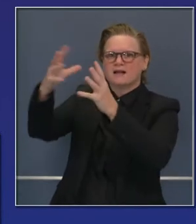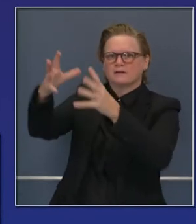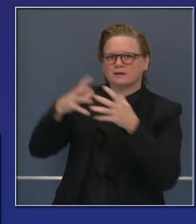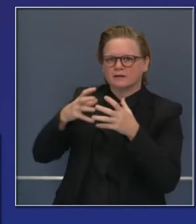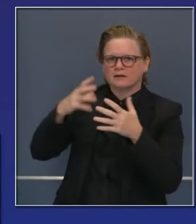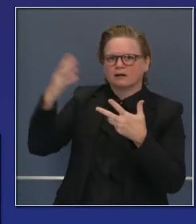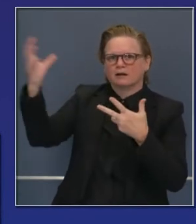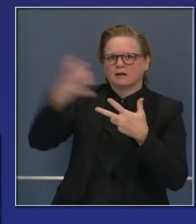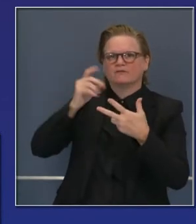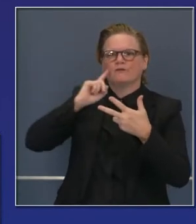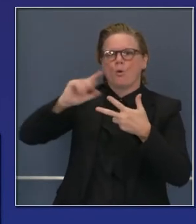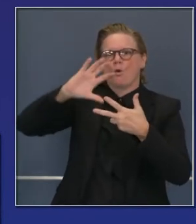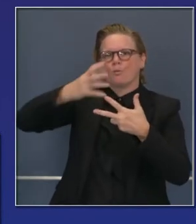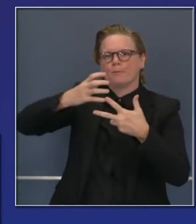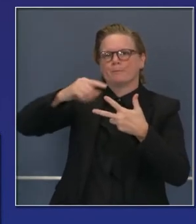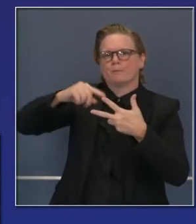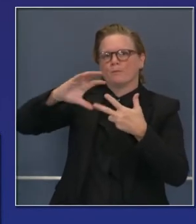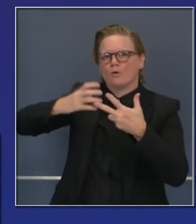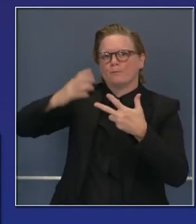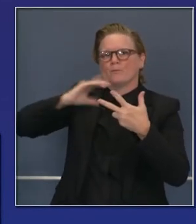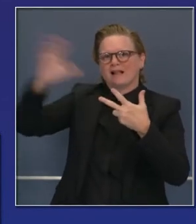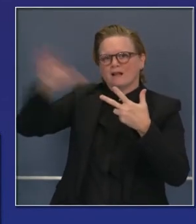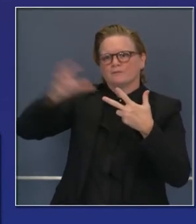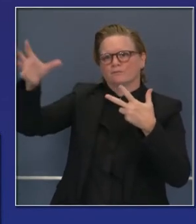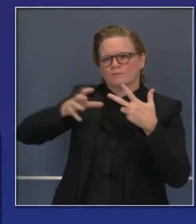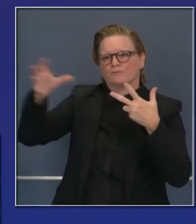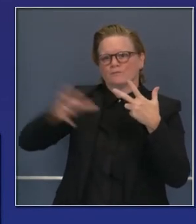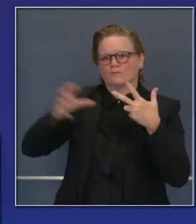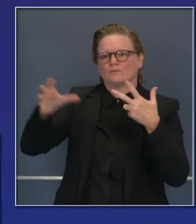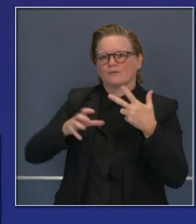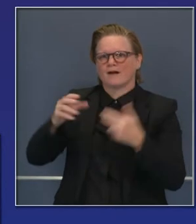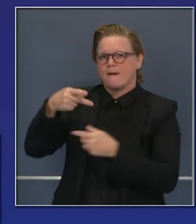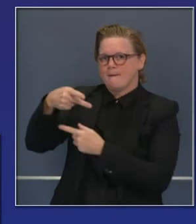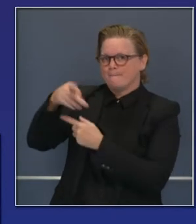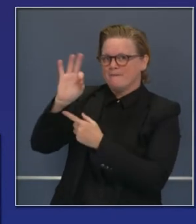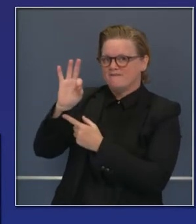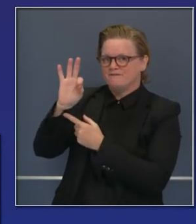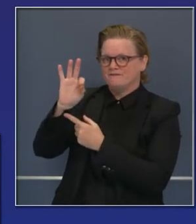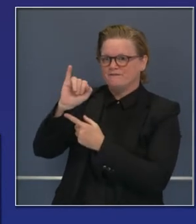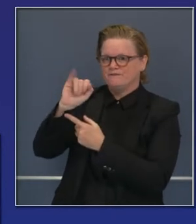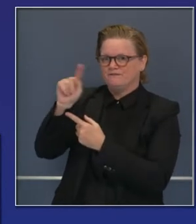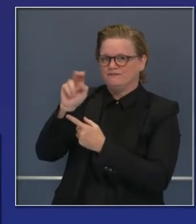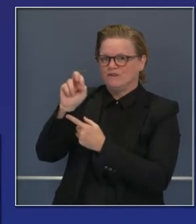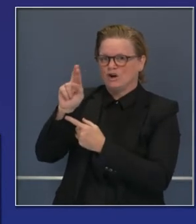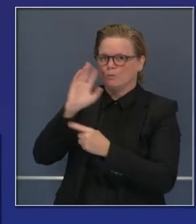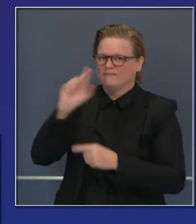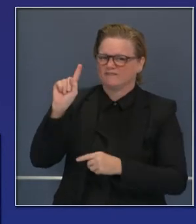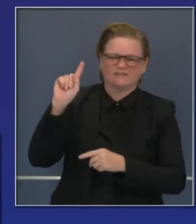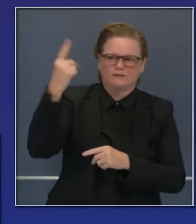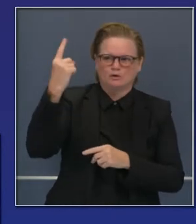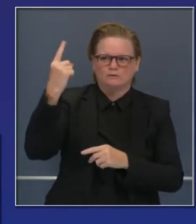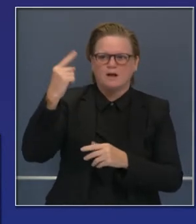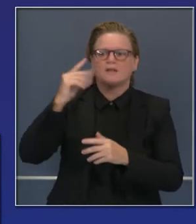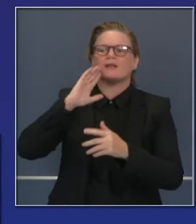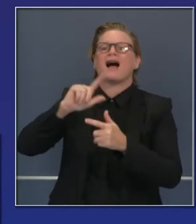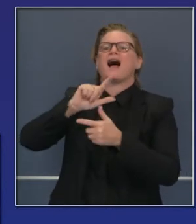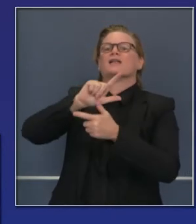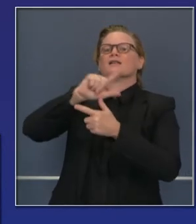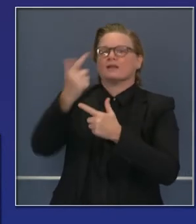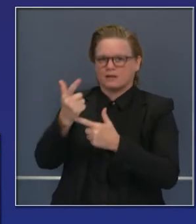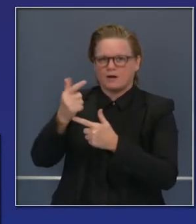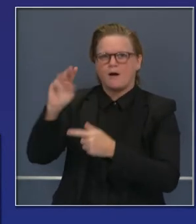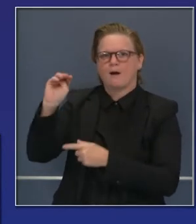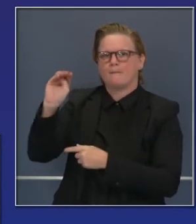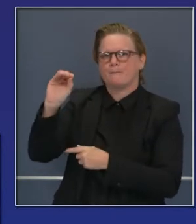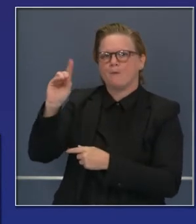provienen de Pfizer. Moderna viene atrás. Y estamos rastreando centenares de